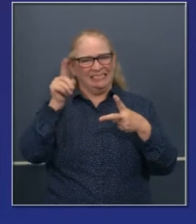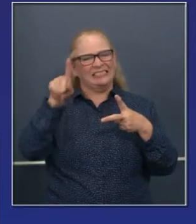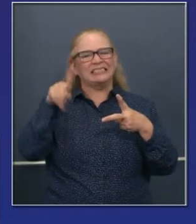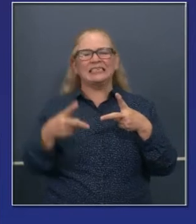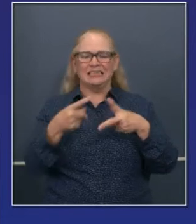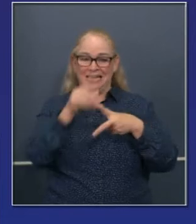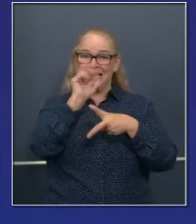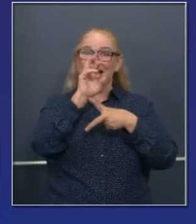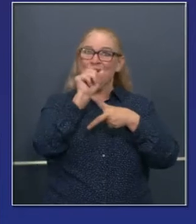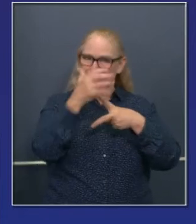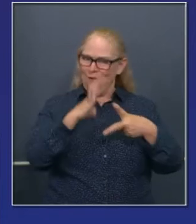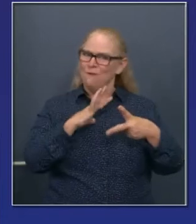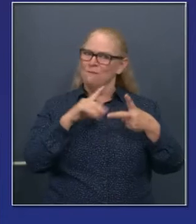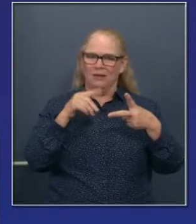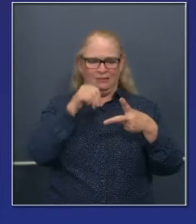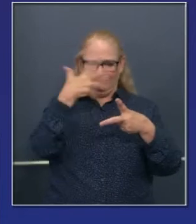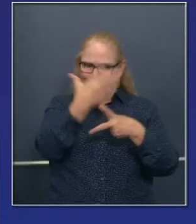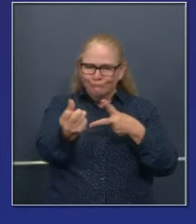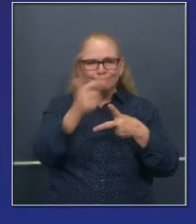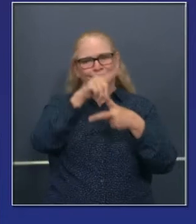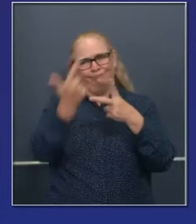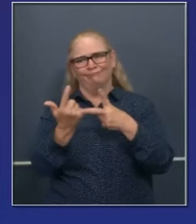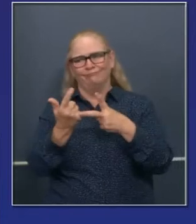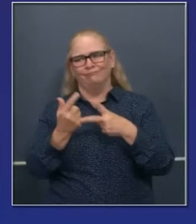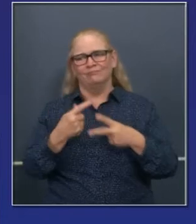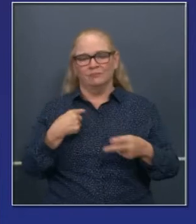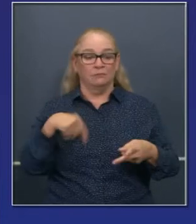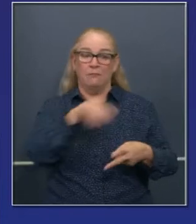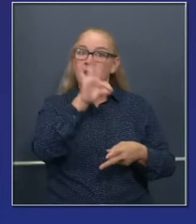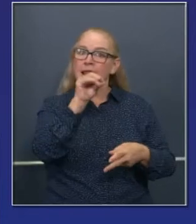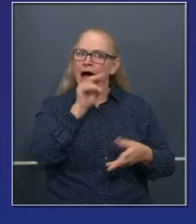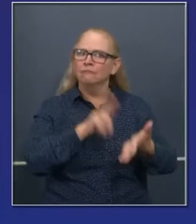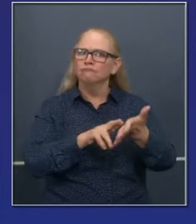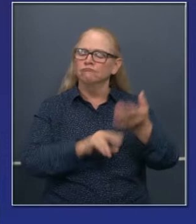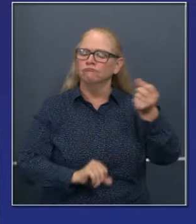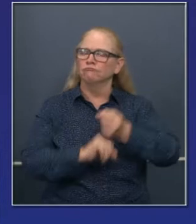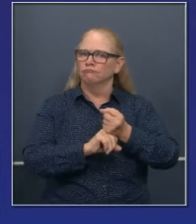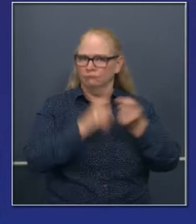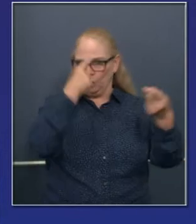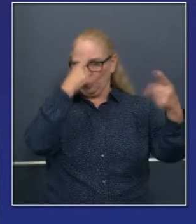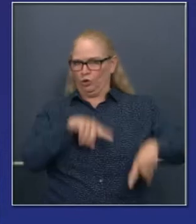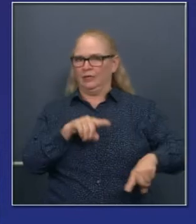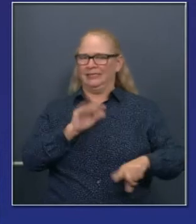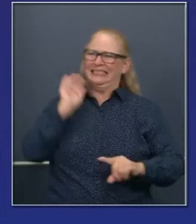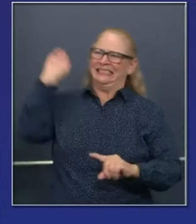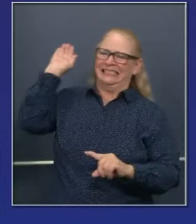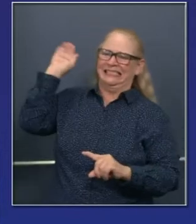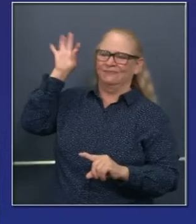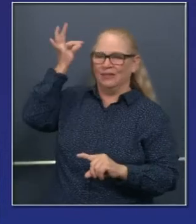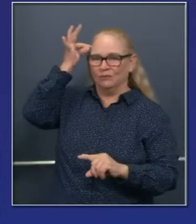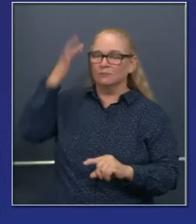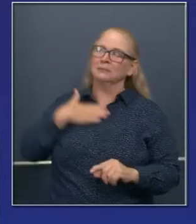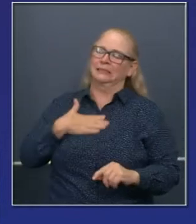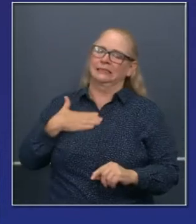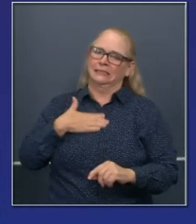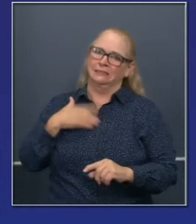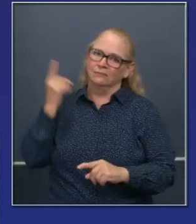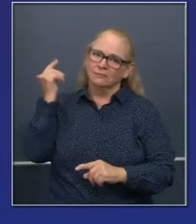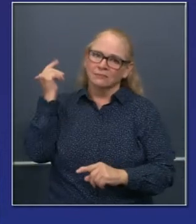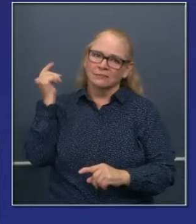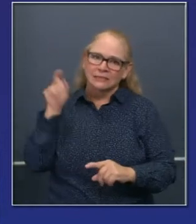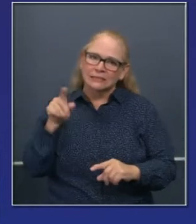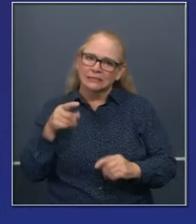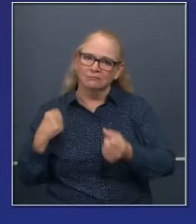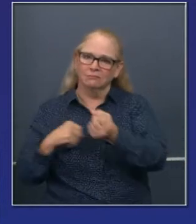en el Congreso con la vocero Pelosi y otros miembros del Congreso, no solamente